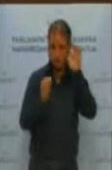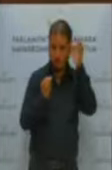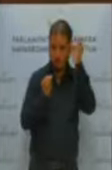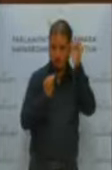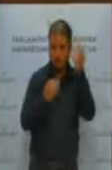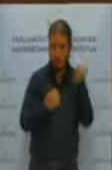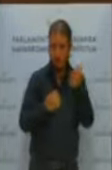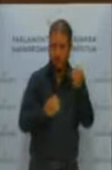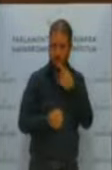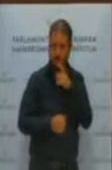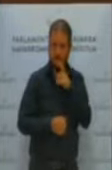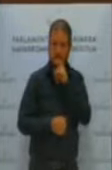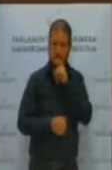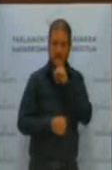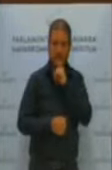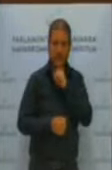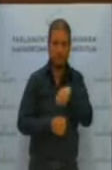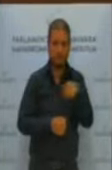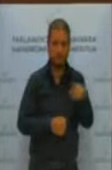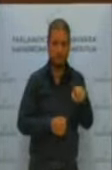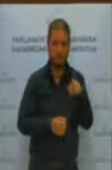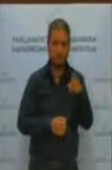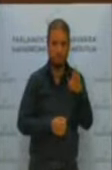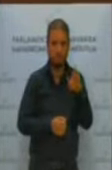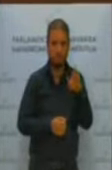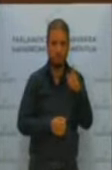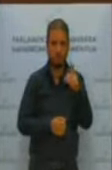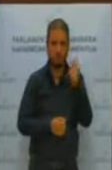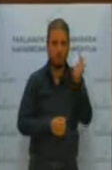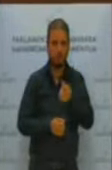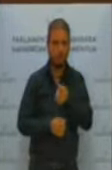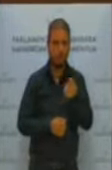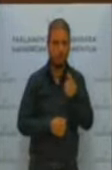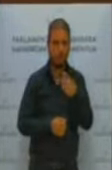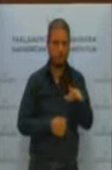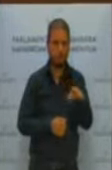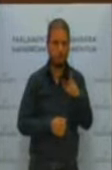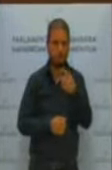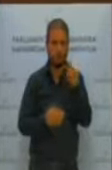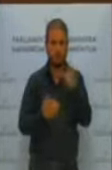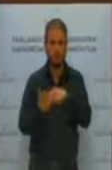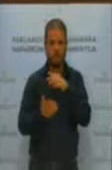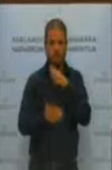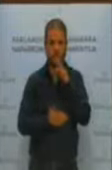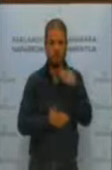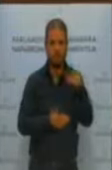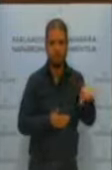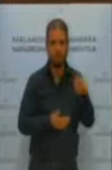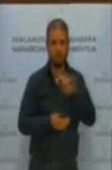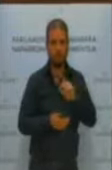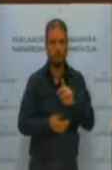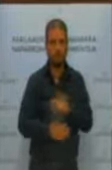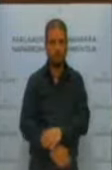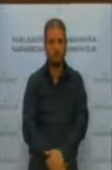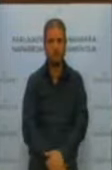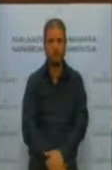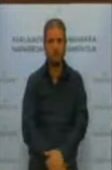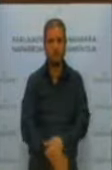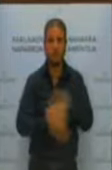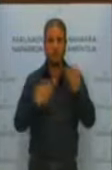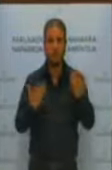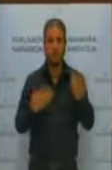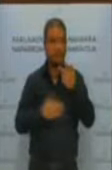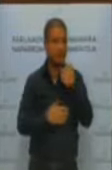tiene su complejidad y desconozco por qué se firmaron. Lo que sí no parece, cuando entra usted a